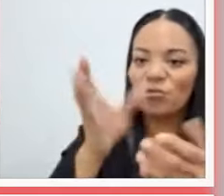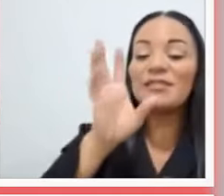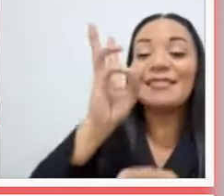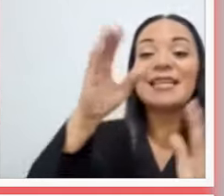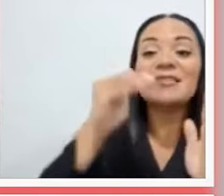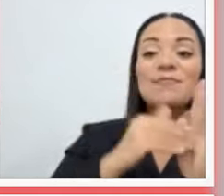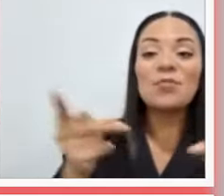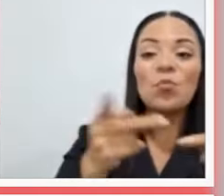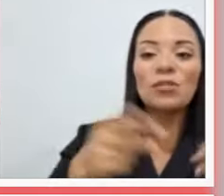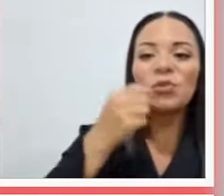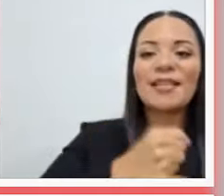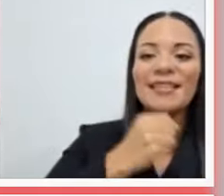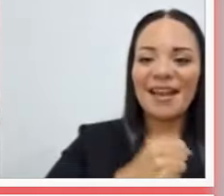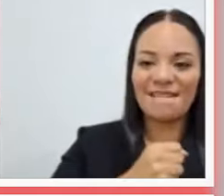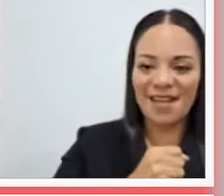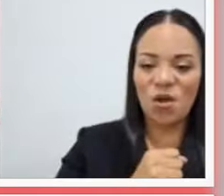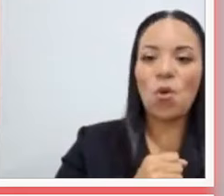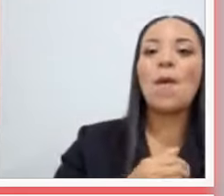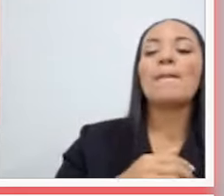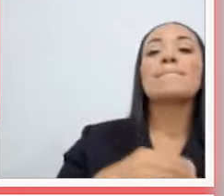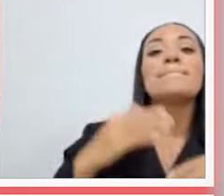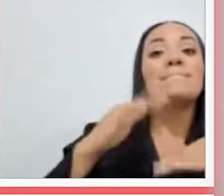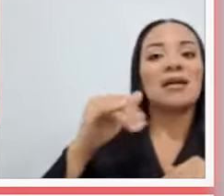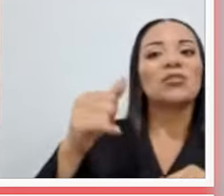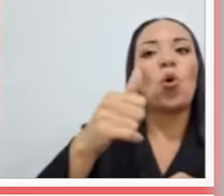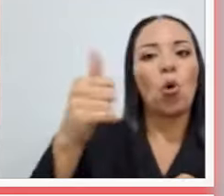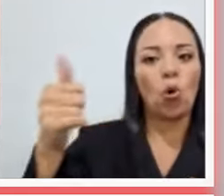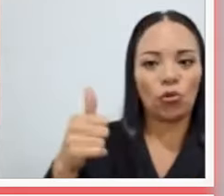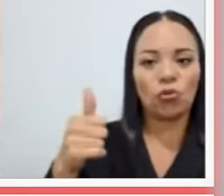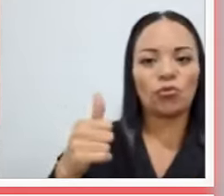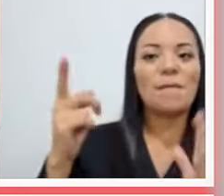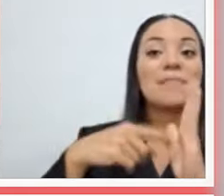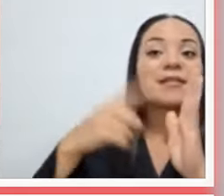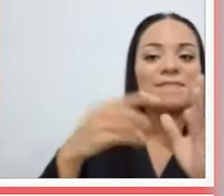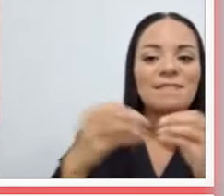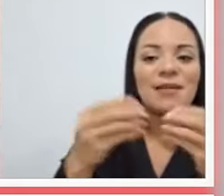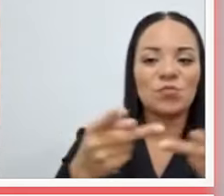de trabajo, más los que vienen que son miles más.